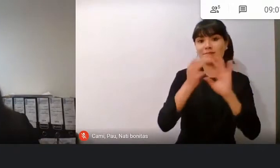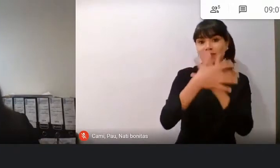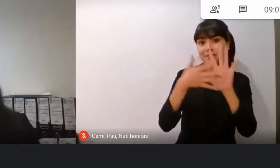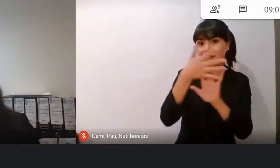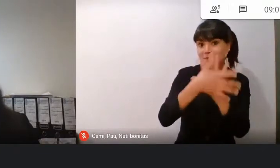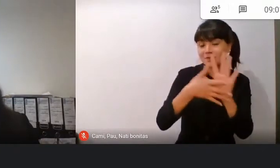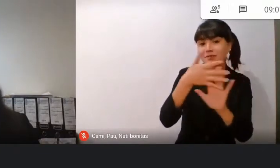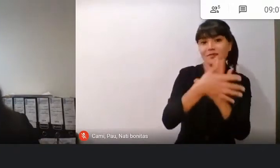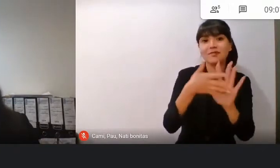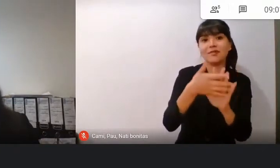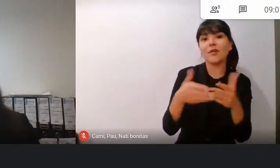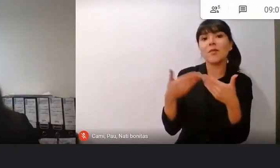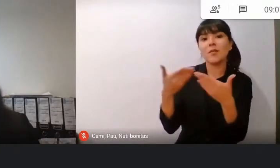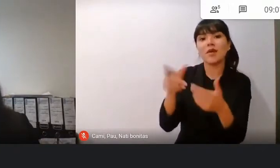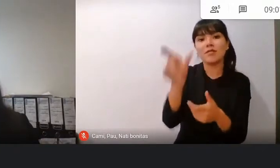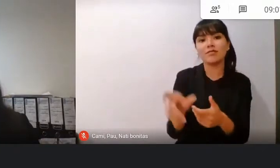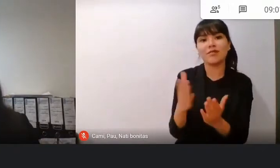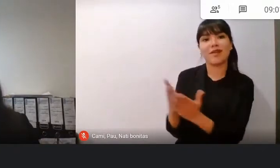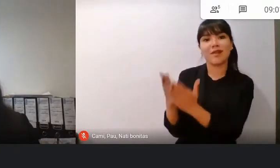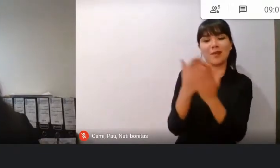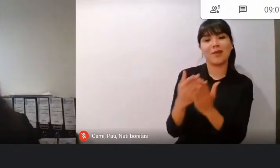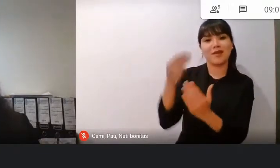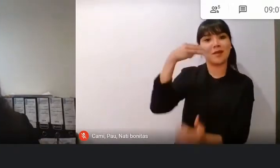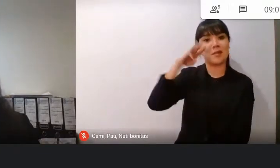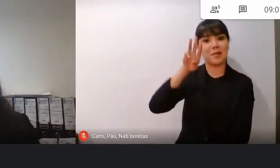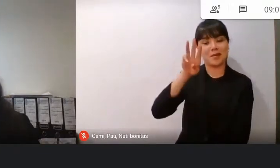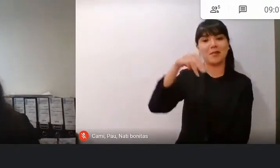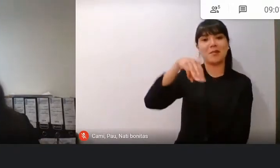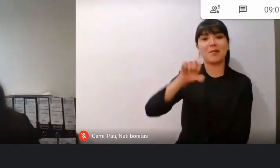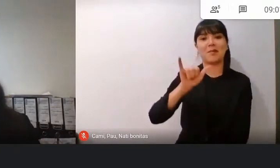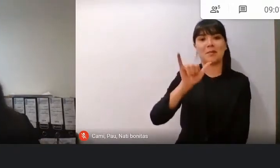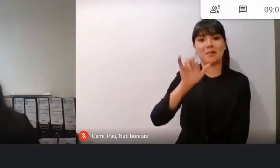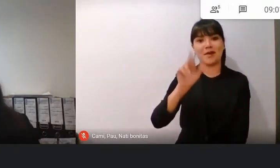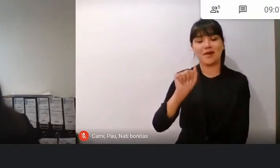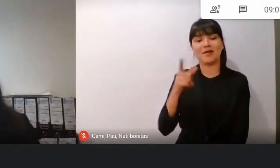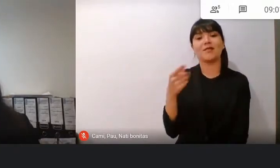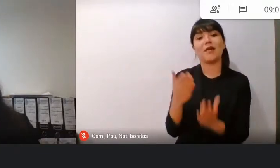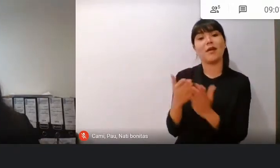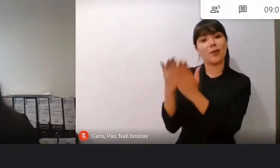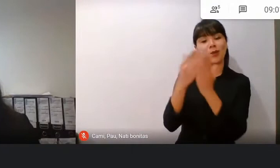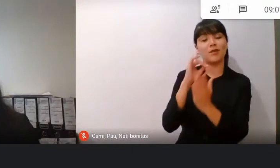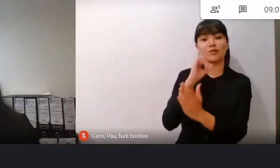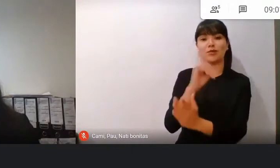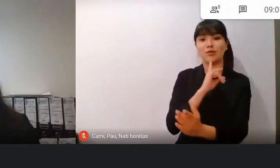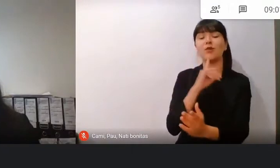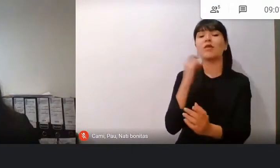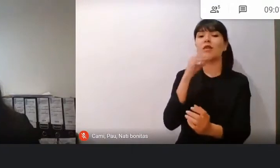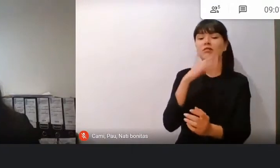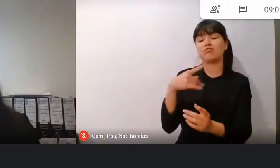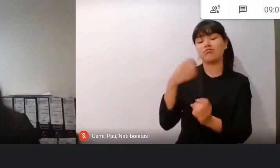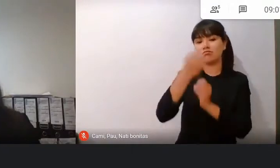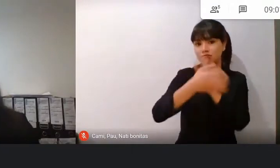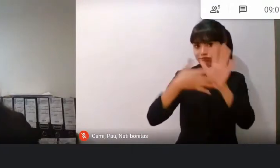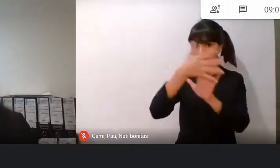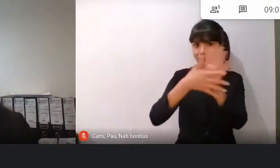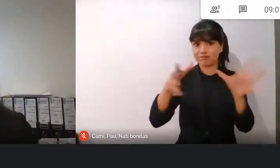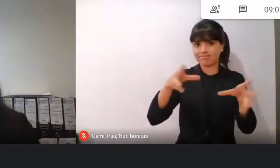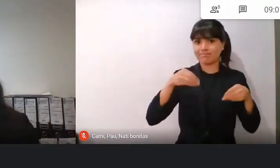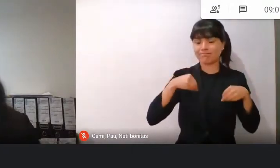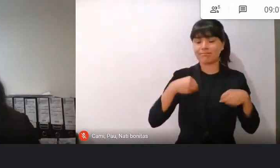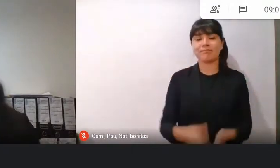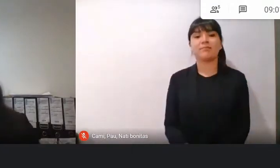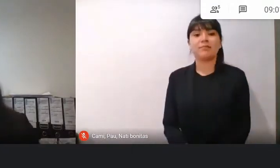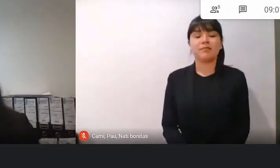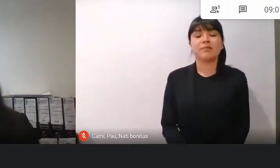Mayra Sobarso, que es nuestra estudiante sorda y usuario de lengua de señas. De manera